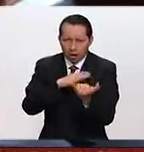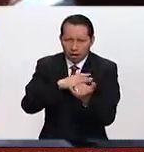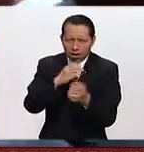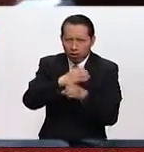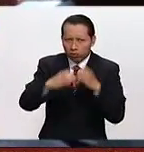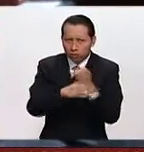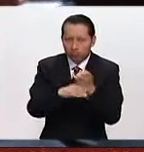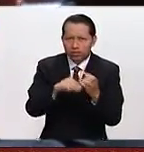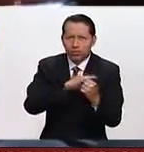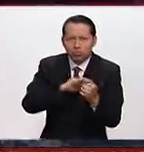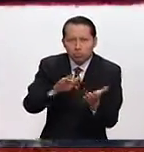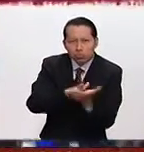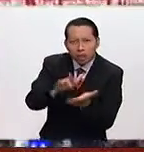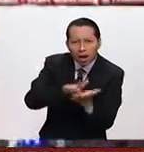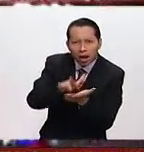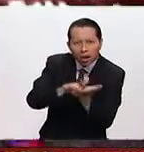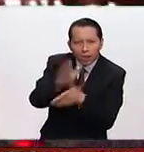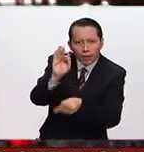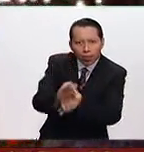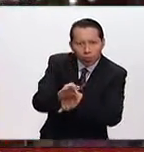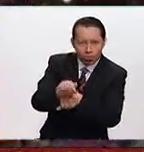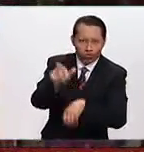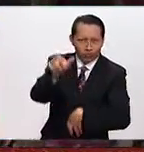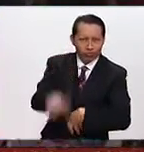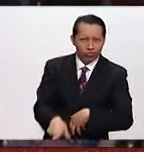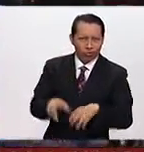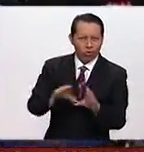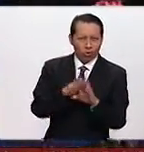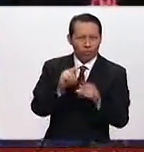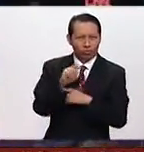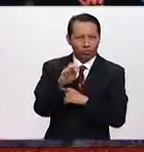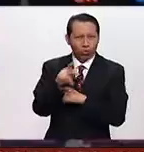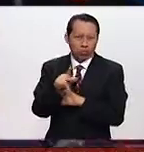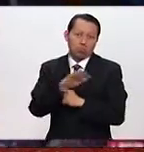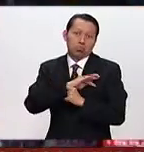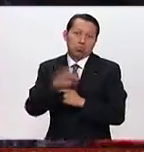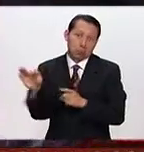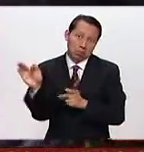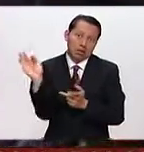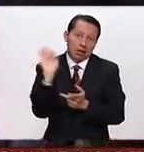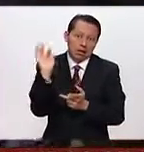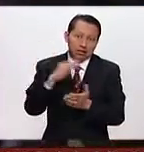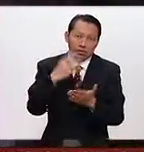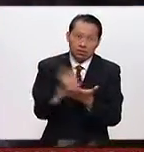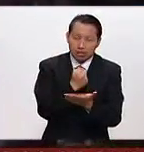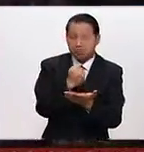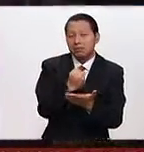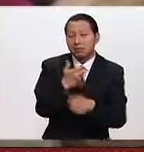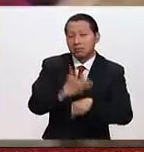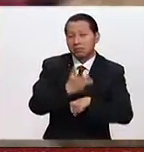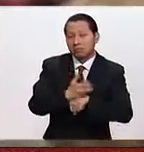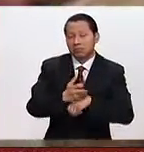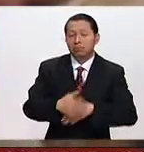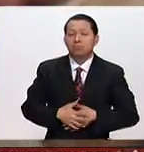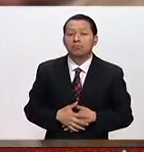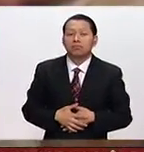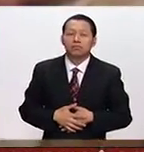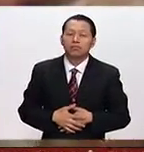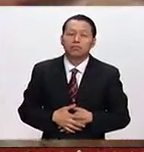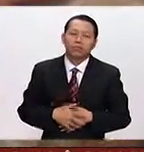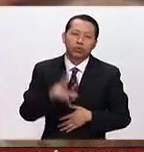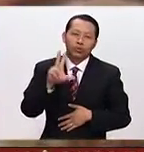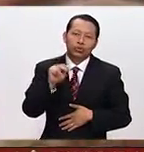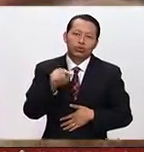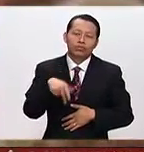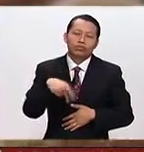a reposicionarlo como una figura que podría llegar incluso a la Casa Blanca. No, pero